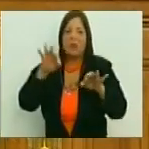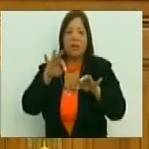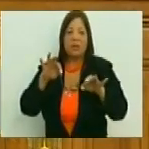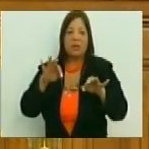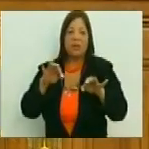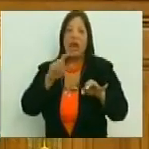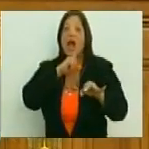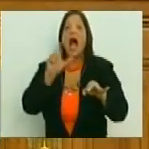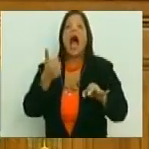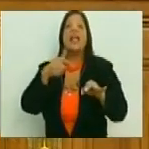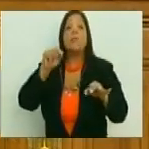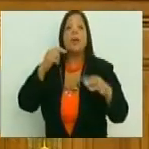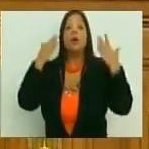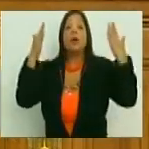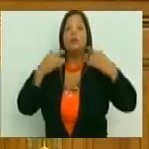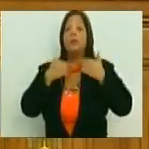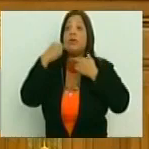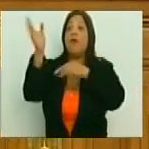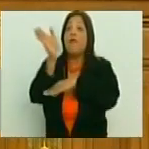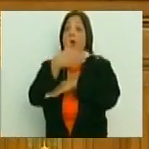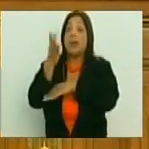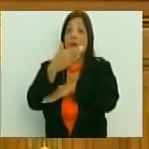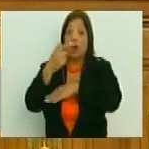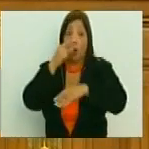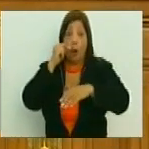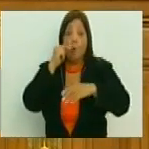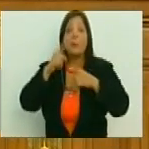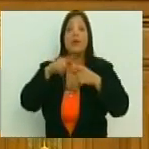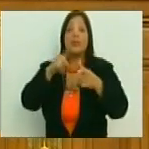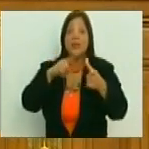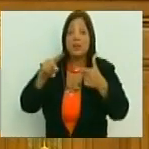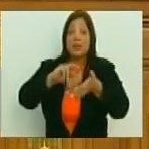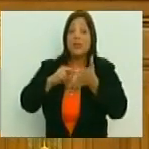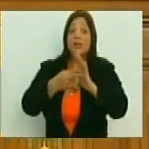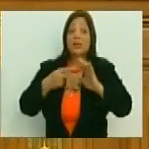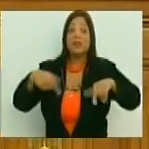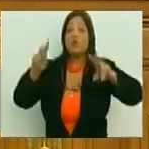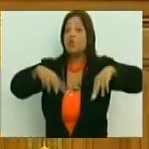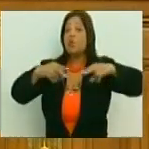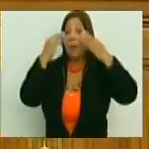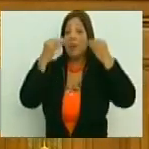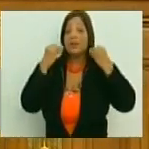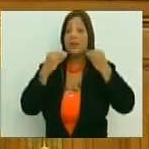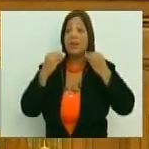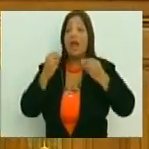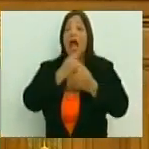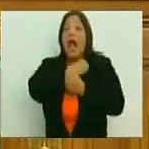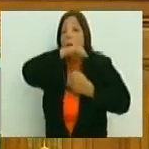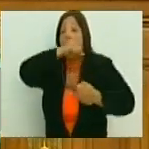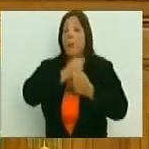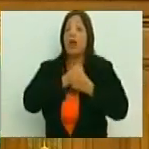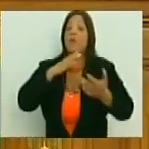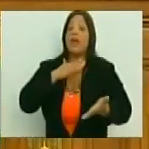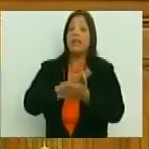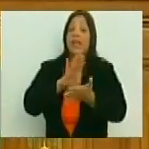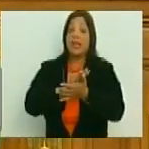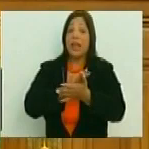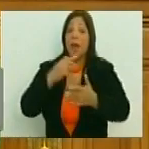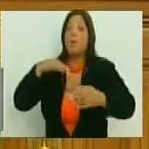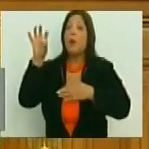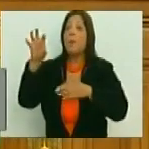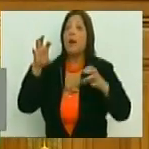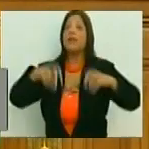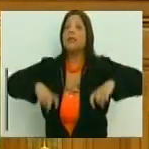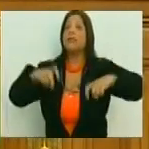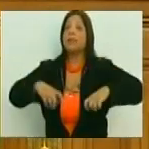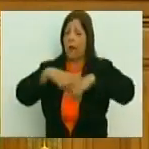Arjimiro Gabaldón, y nosotros alzamos las banderas de Arjimiro, decía, no soy un guerrero, nunca lo había pensado, amo la vida tranquila, pero si mi patria y mi pueblo